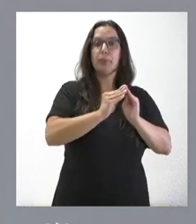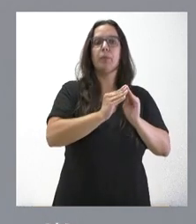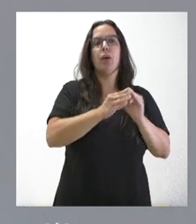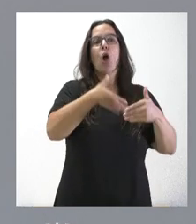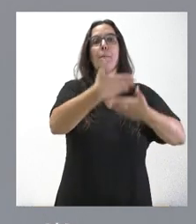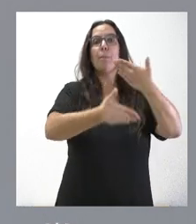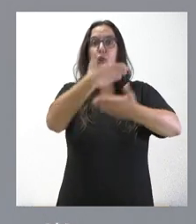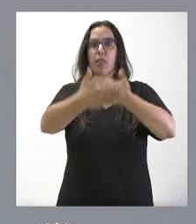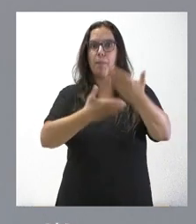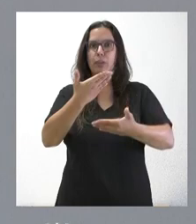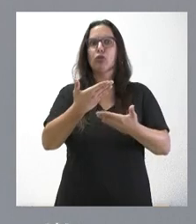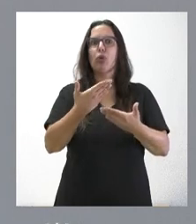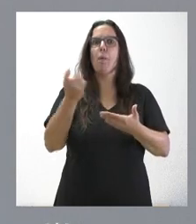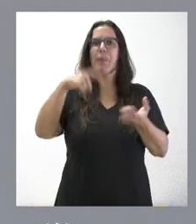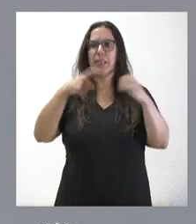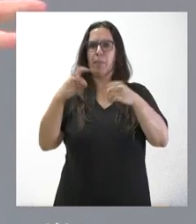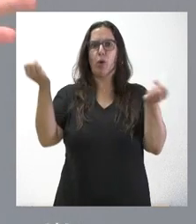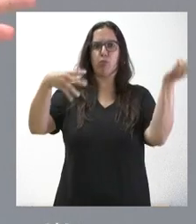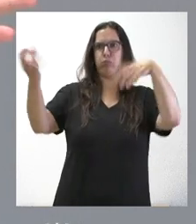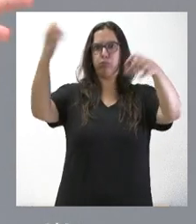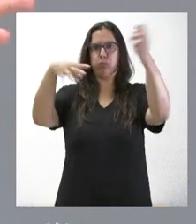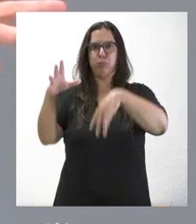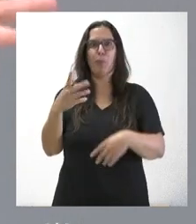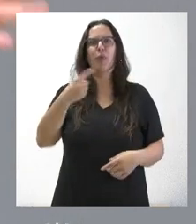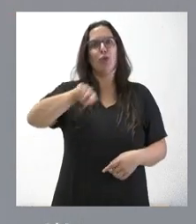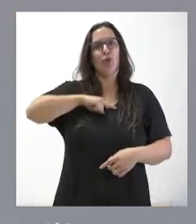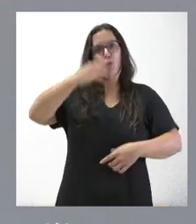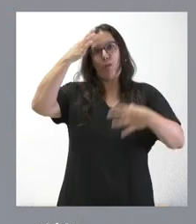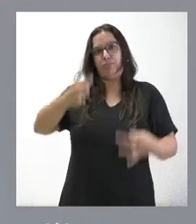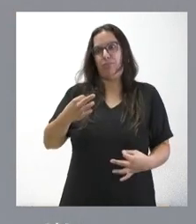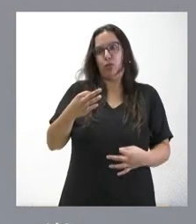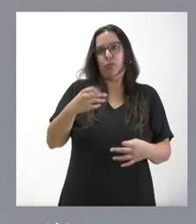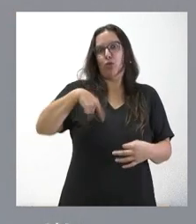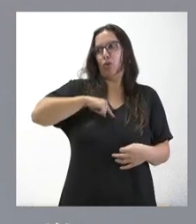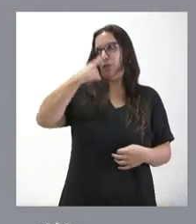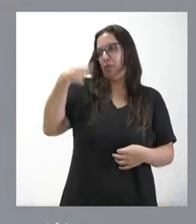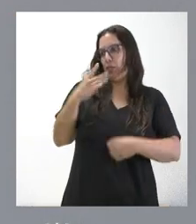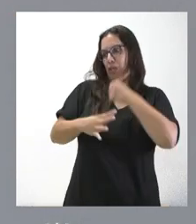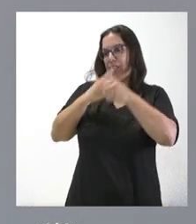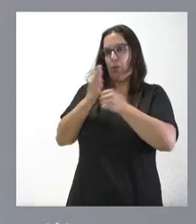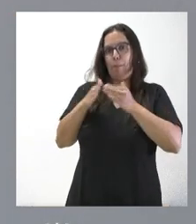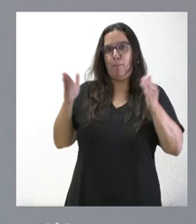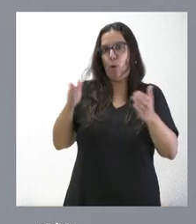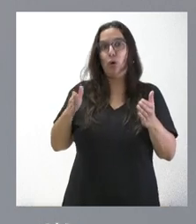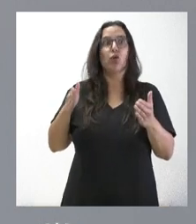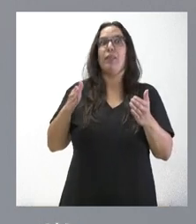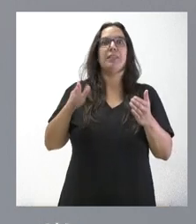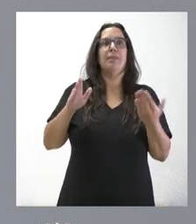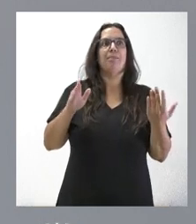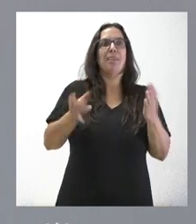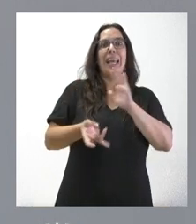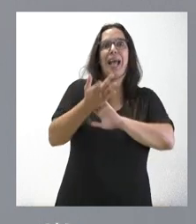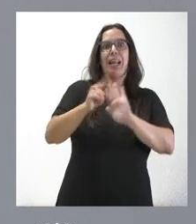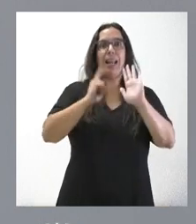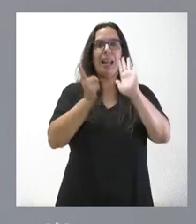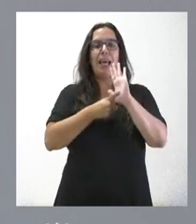participación en el que creemos. La legislatura nuestra acaba de comenzar, comenzó el año pasado y, por tanto, cualquier iniciativa legislativa lleva